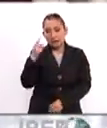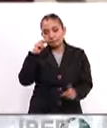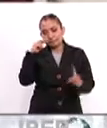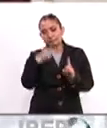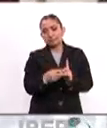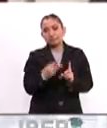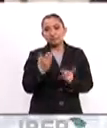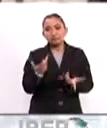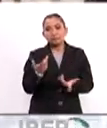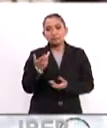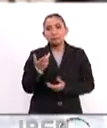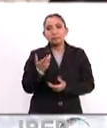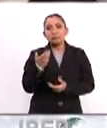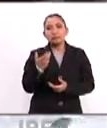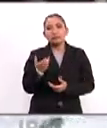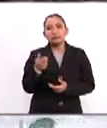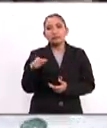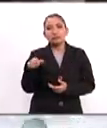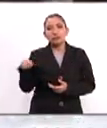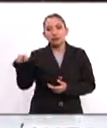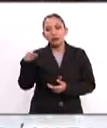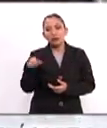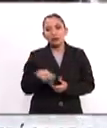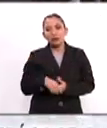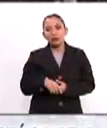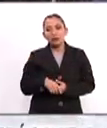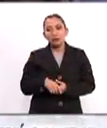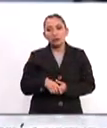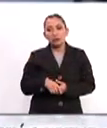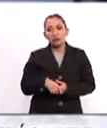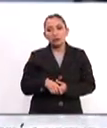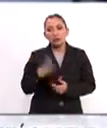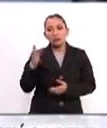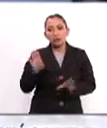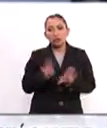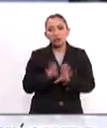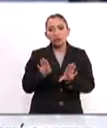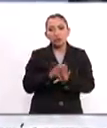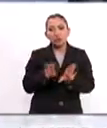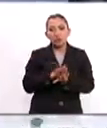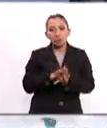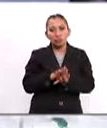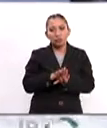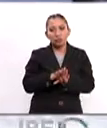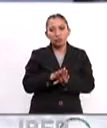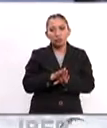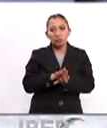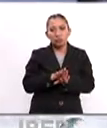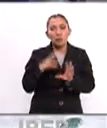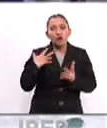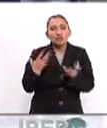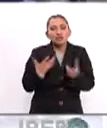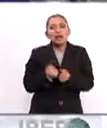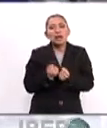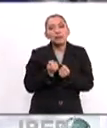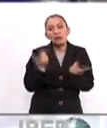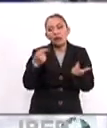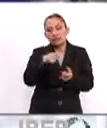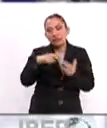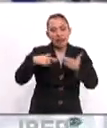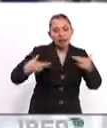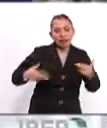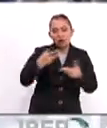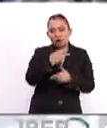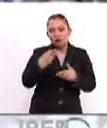perspectiva por lo menos da ahí una especie de salvavidas, digamos, entre esta